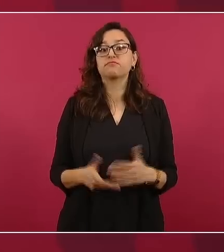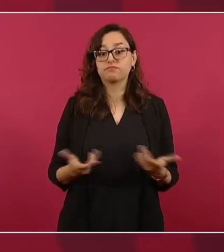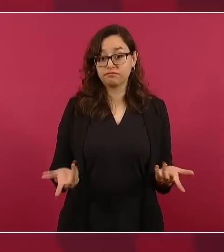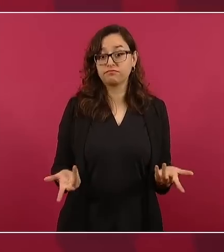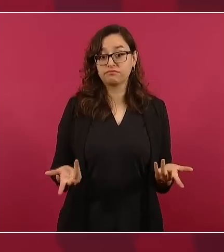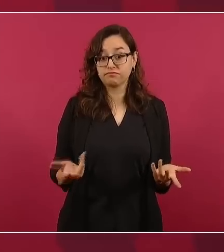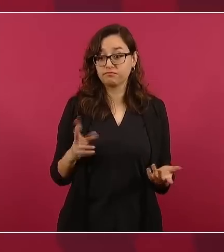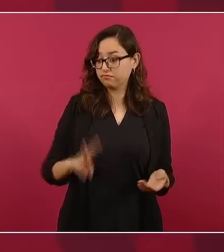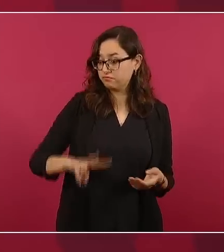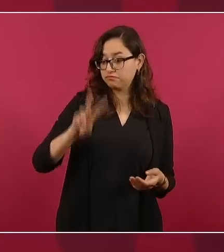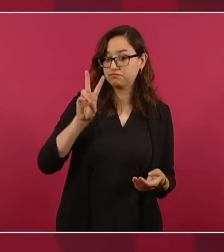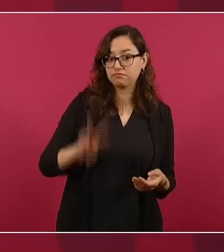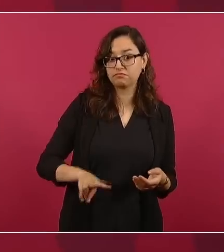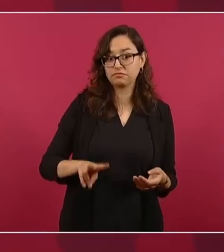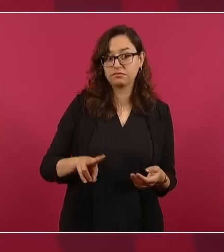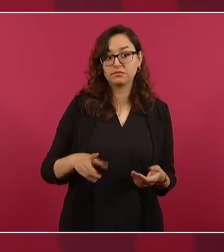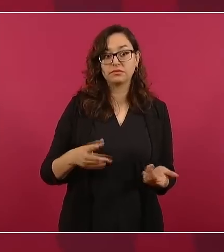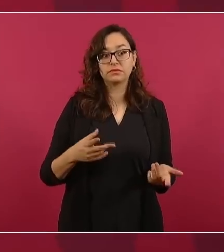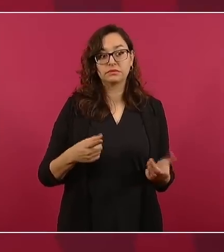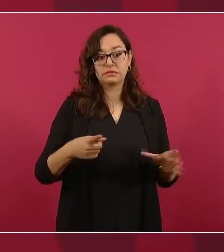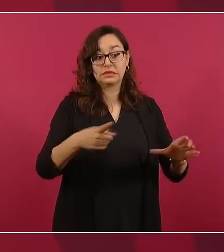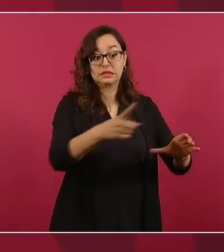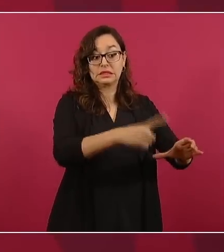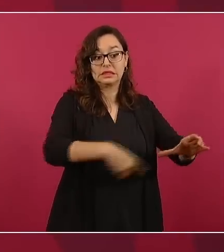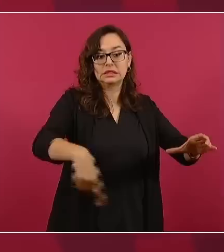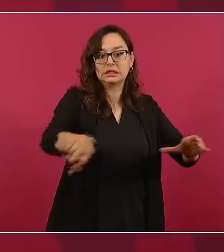evitar la manipulación.